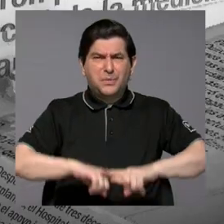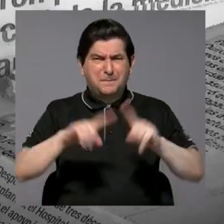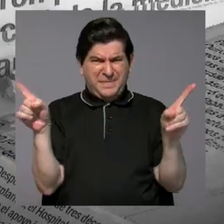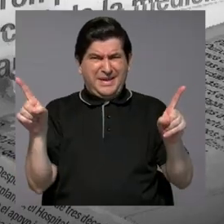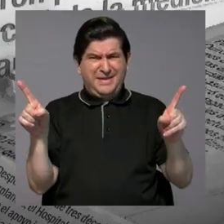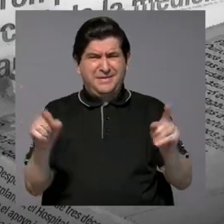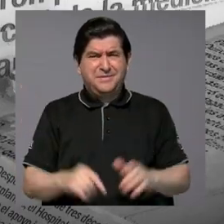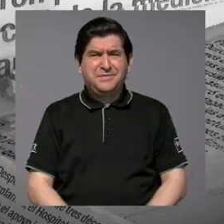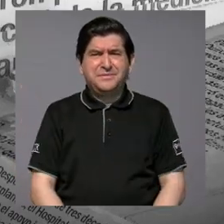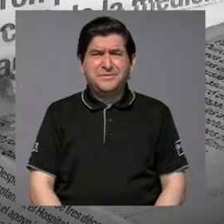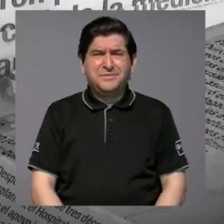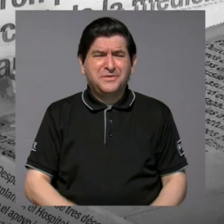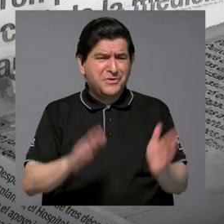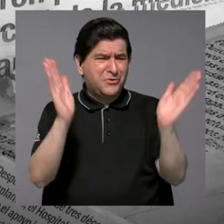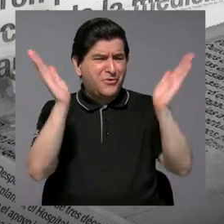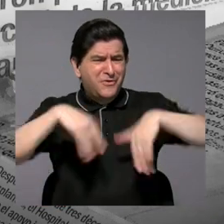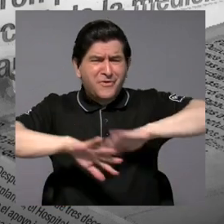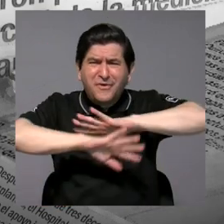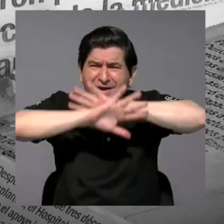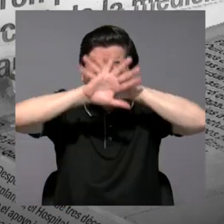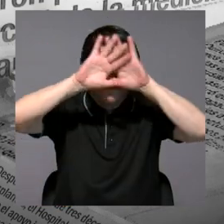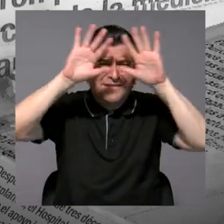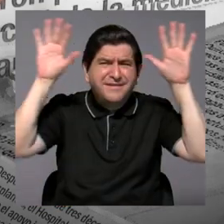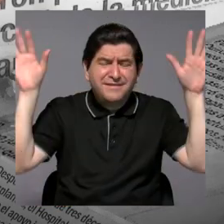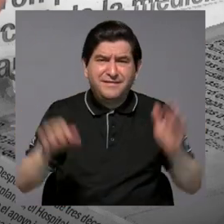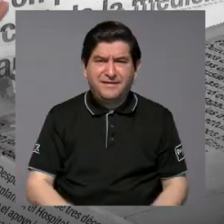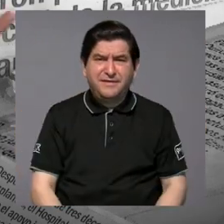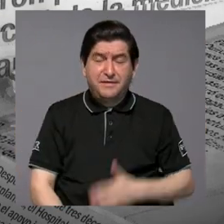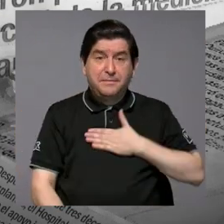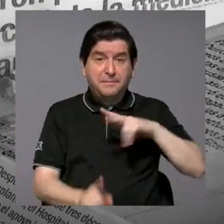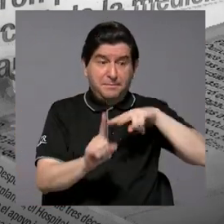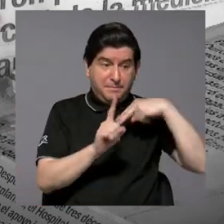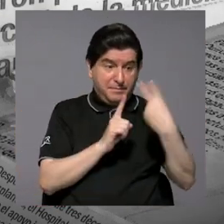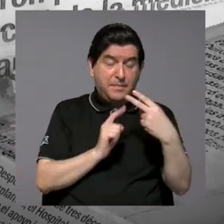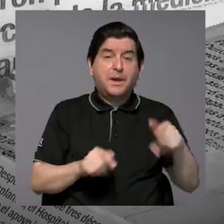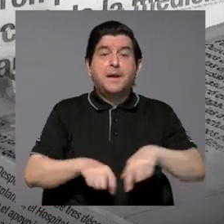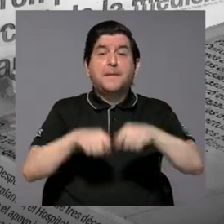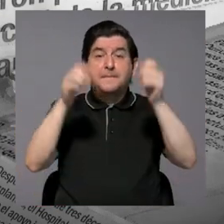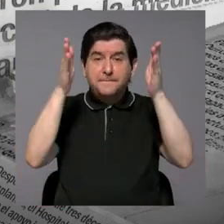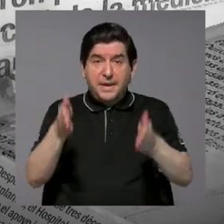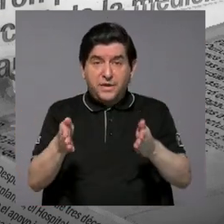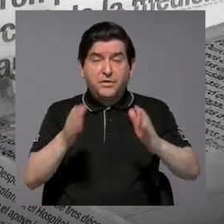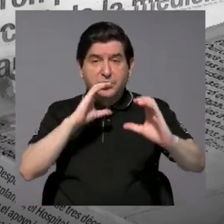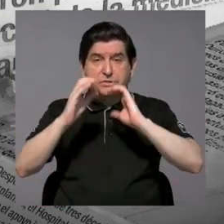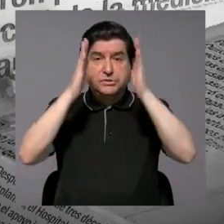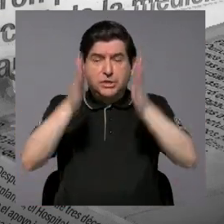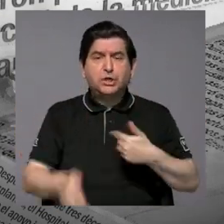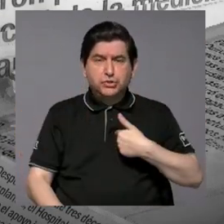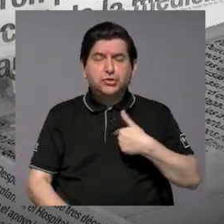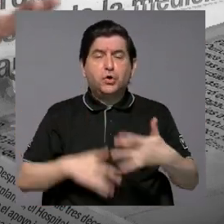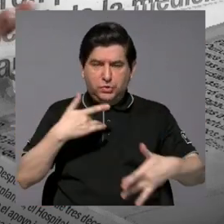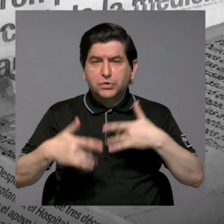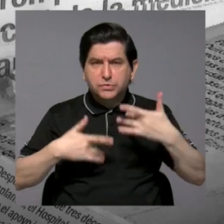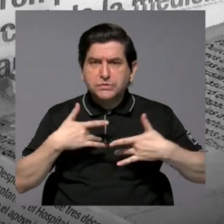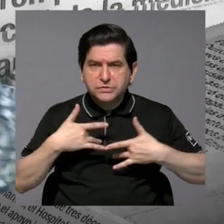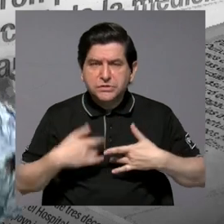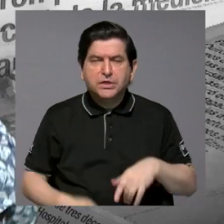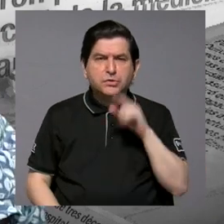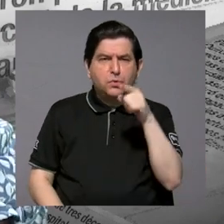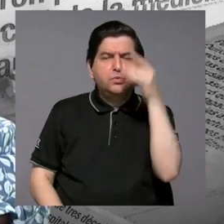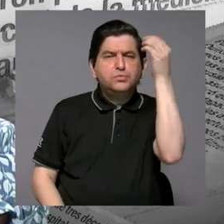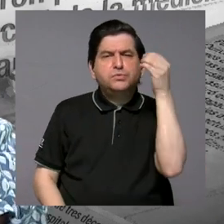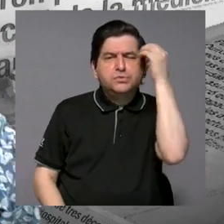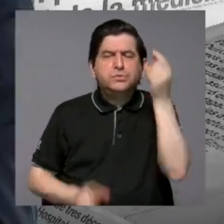como que no hay esa claridad. Desde mi perspectiva como periodista, como comunicadora, lo percibo así. ¿Cuál es su